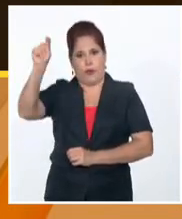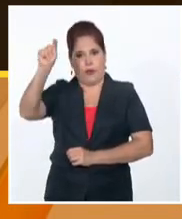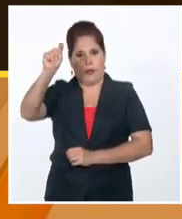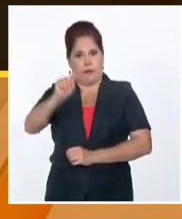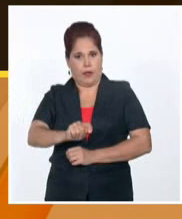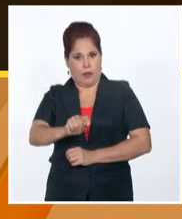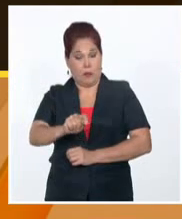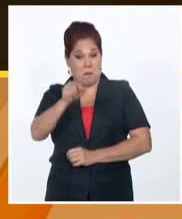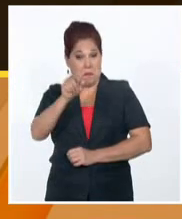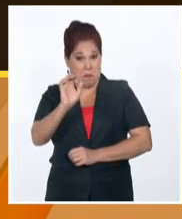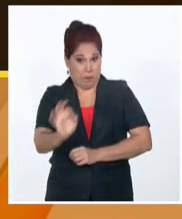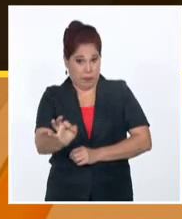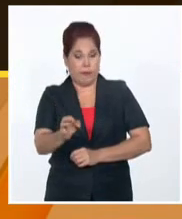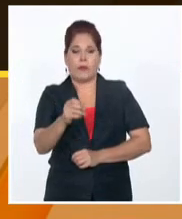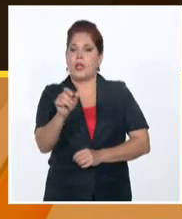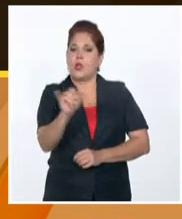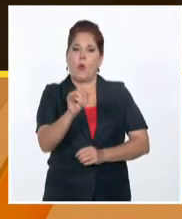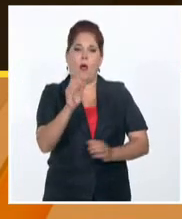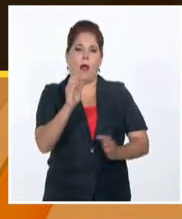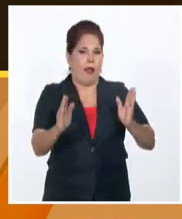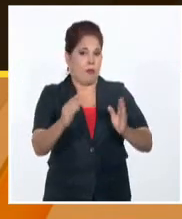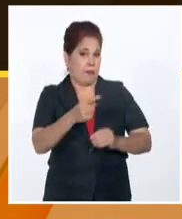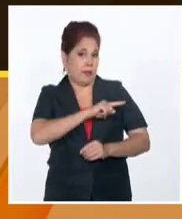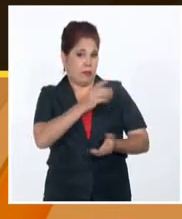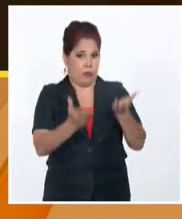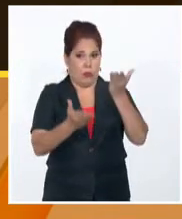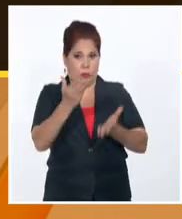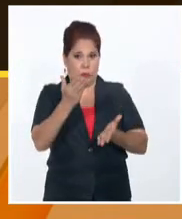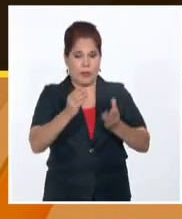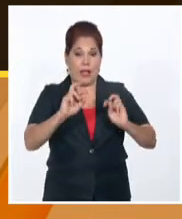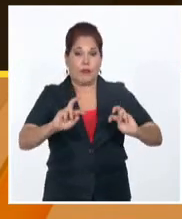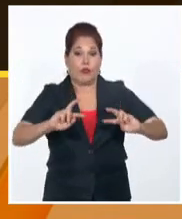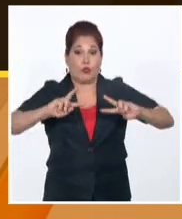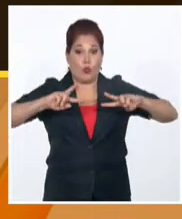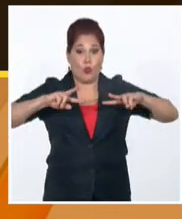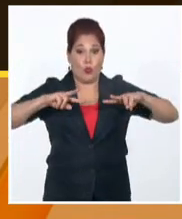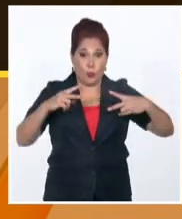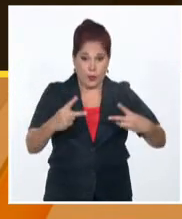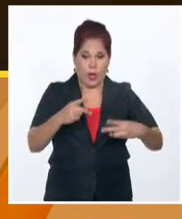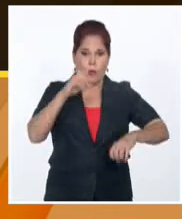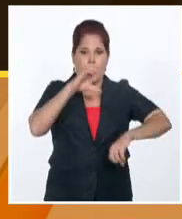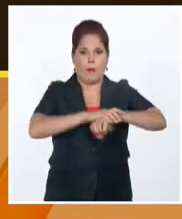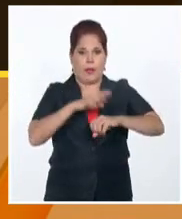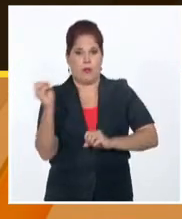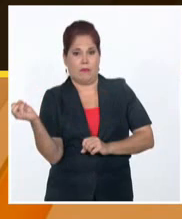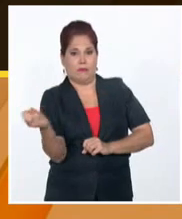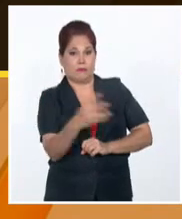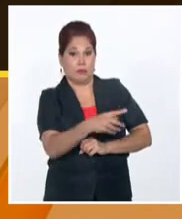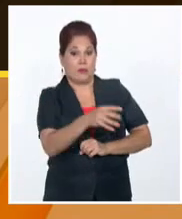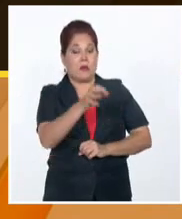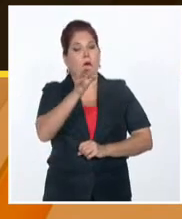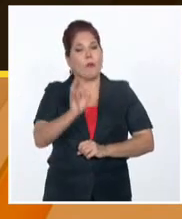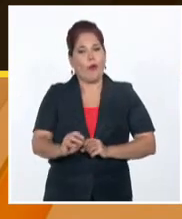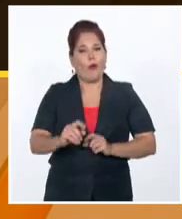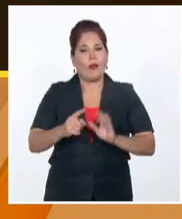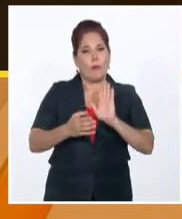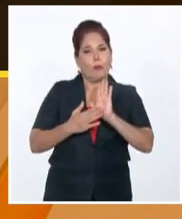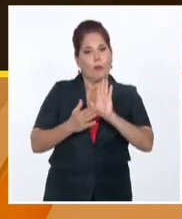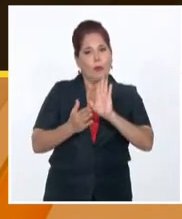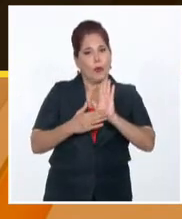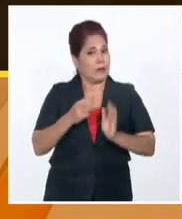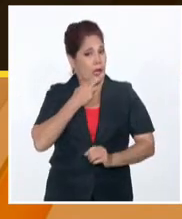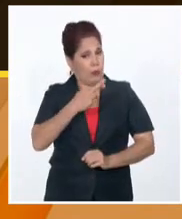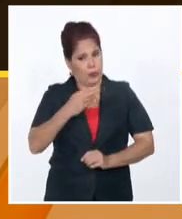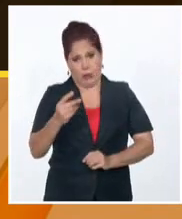Con respecto a igual etapa de 2022, casi se ha duplicado el ingreso a prisión por estos delitos, muestra de una mayor respuesta,